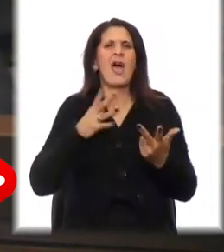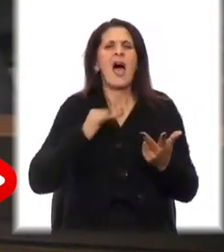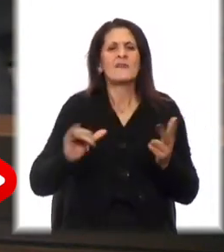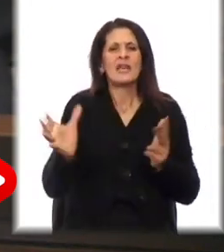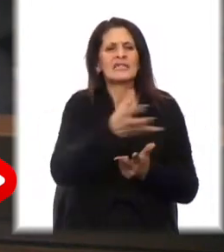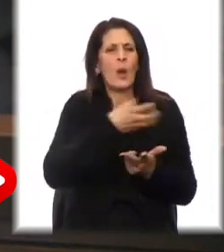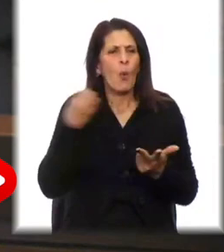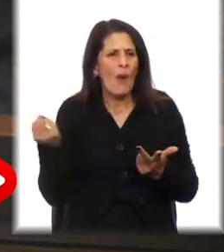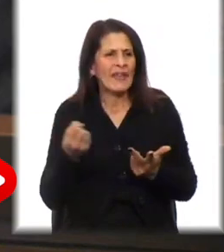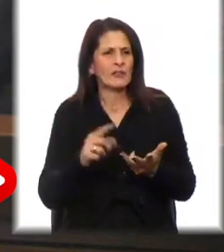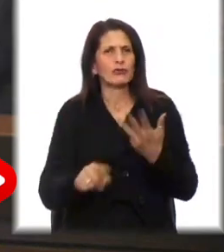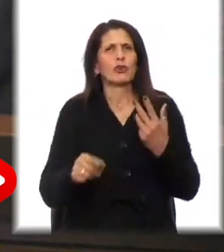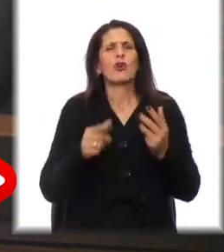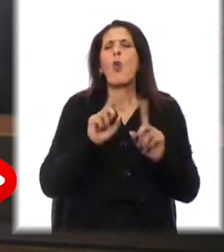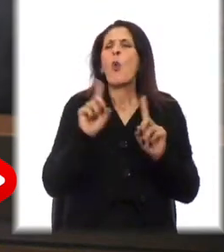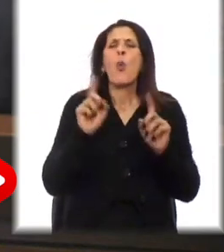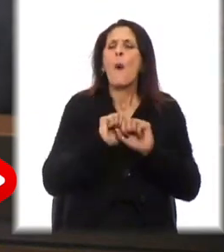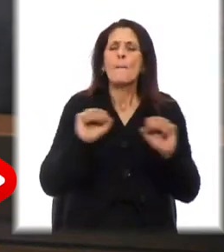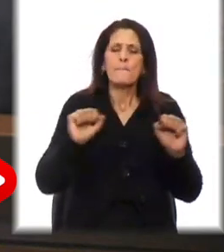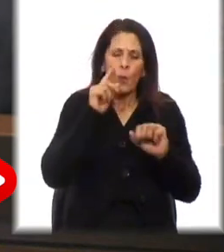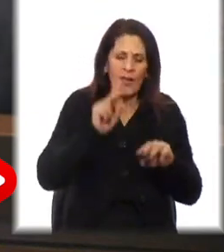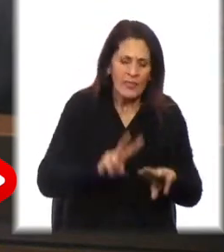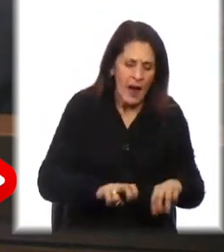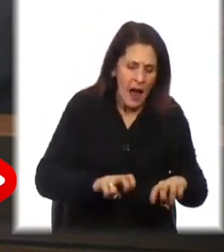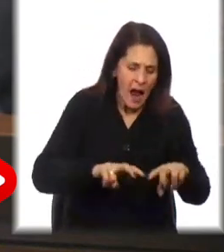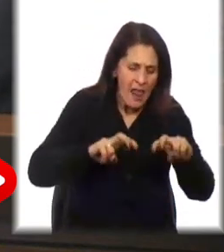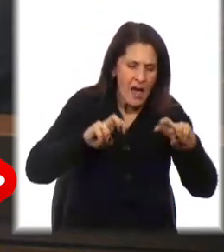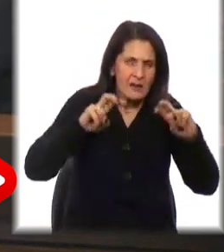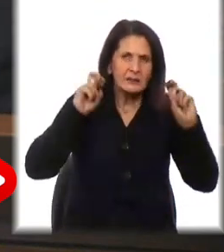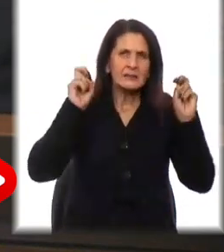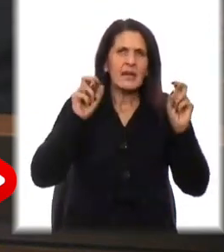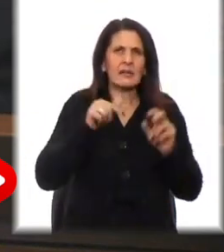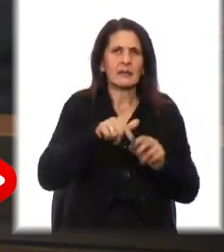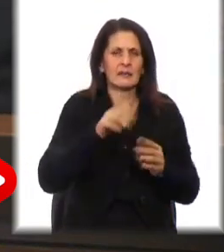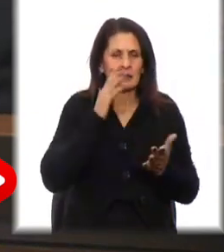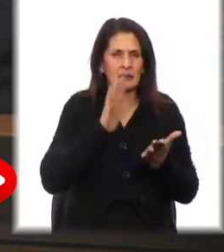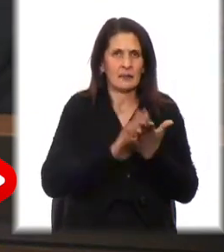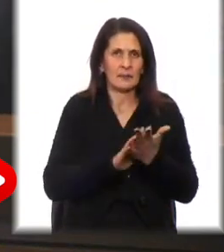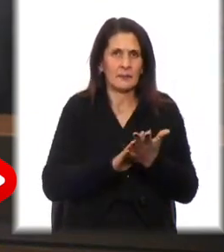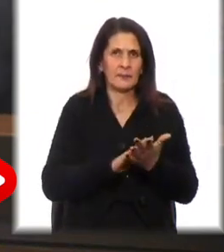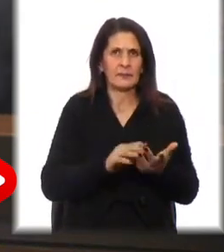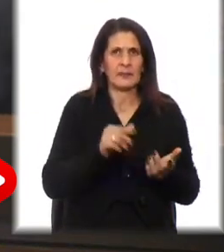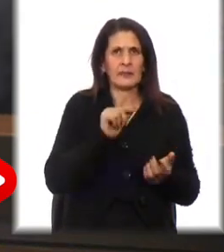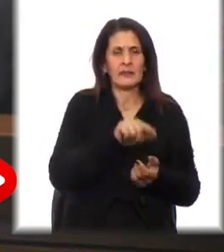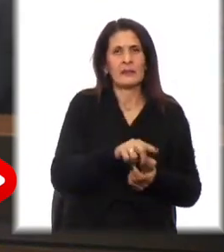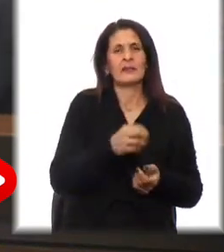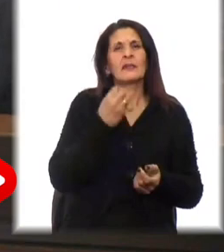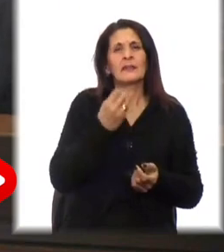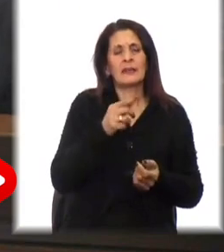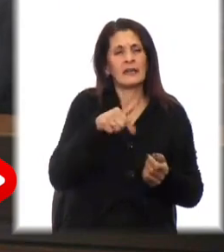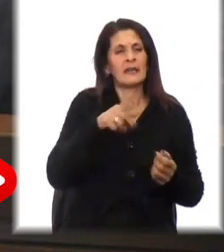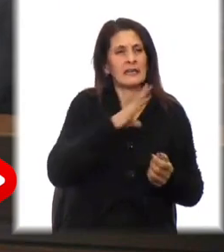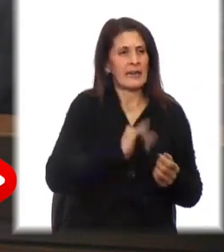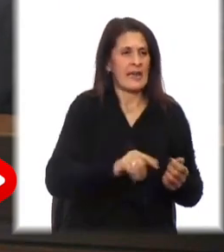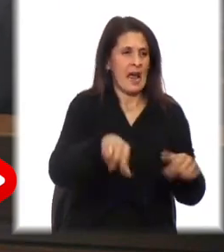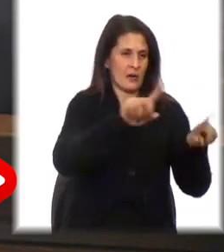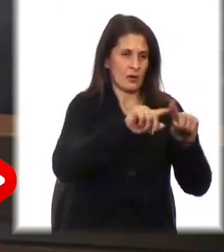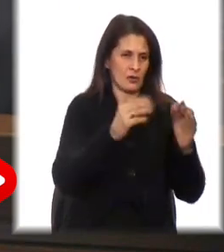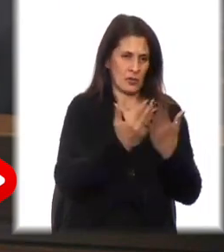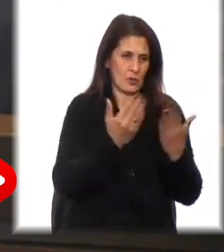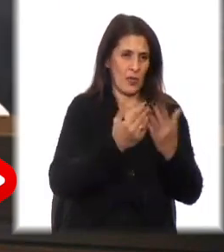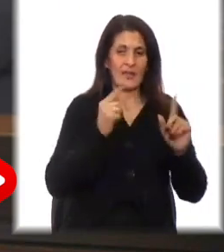secuestros. O sea, no se puede analizar la situación que padecieron estos estudiantes y que la